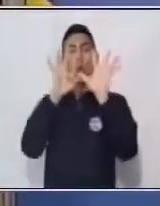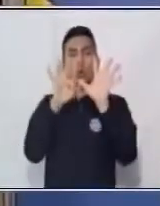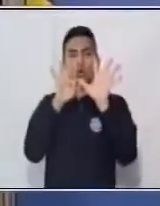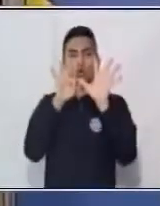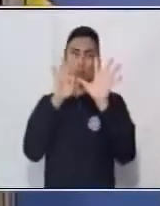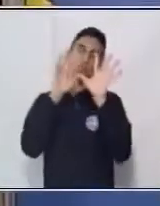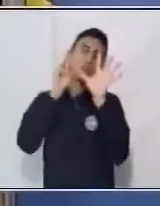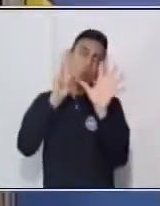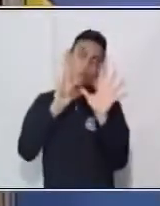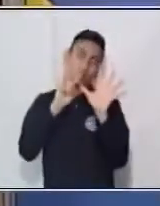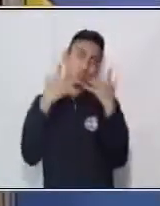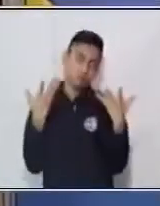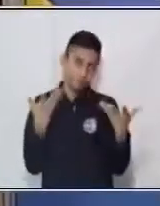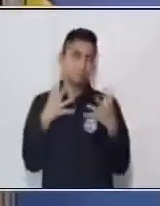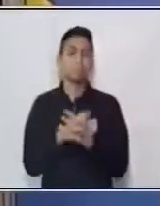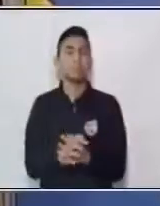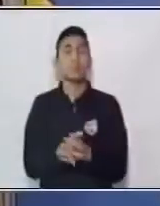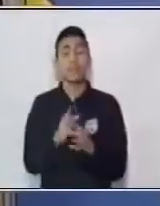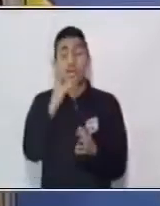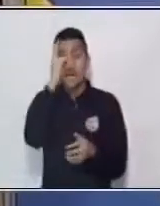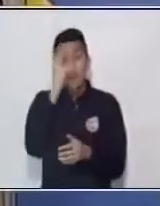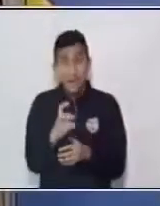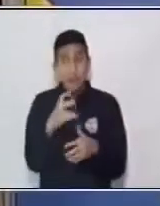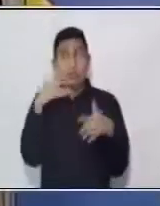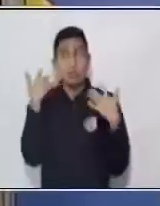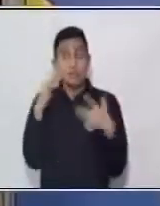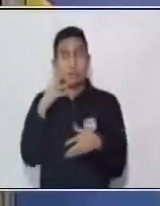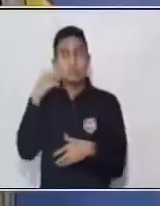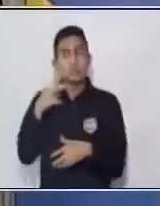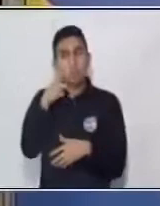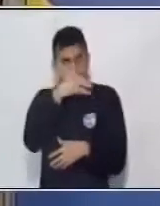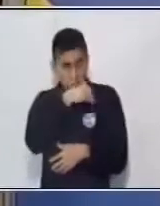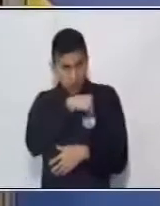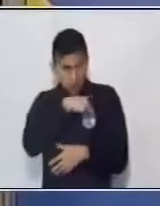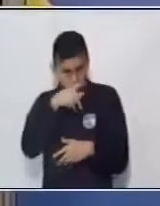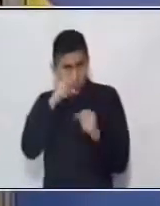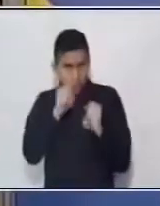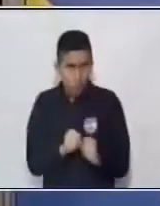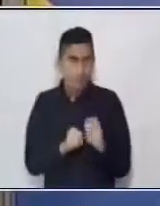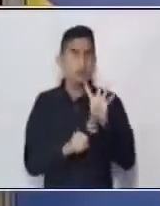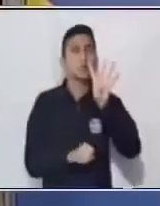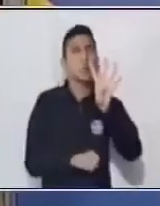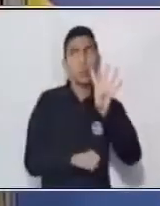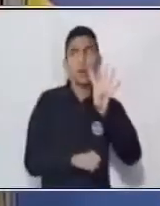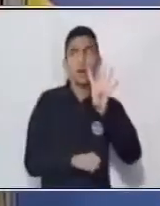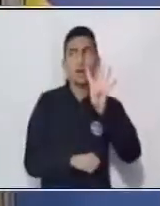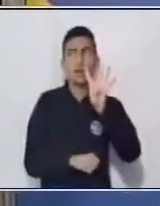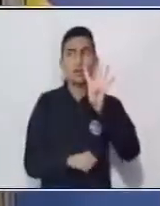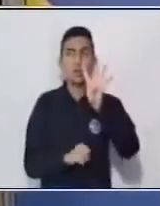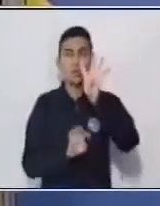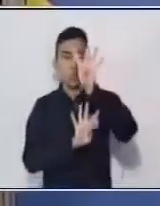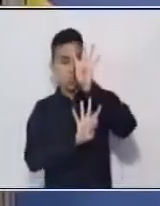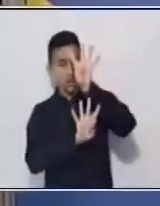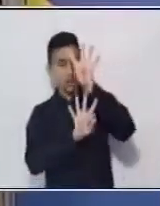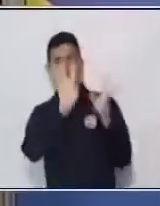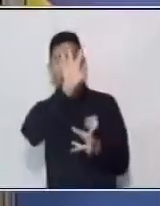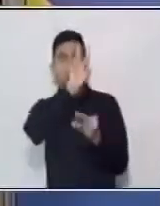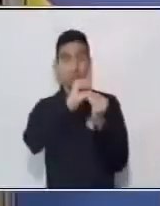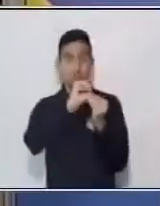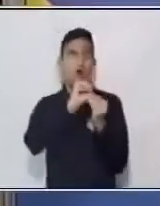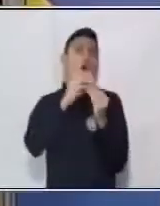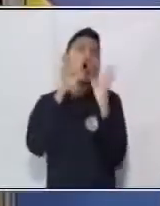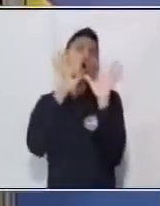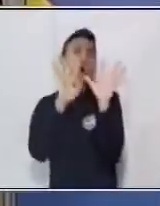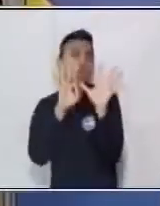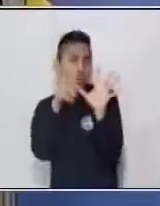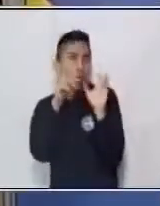ocho. Eso nos hubiera dado lo mismo que si contamos cuatro, ocho. Cuando contamos de cuatro en